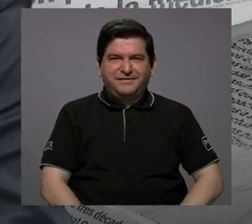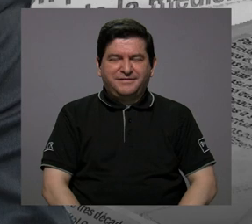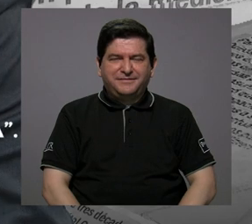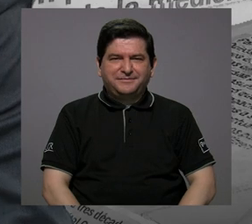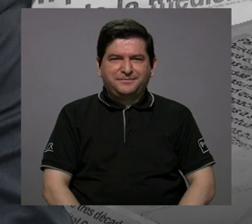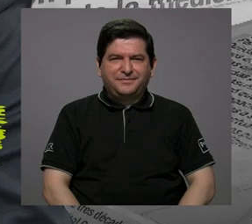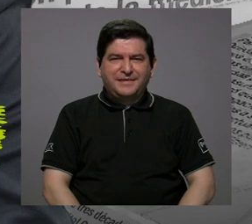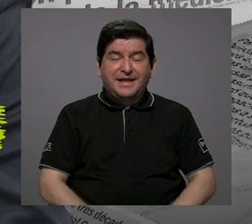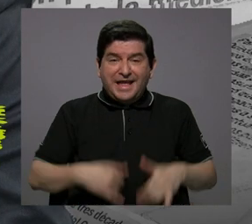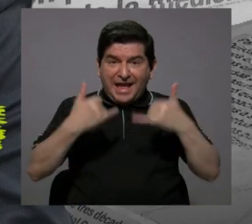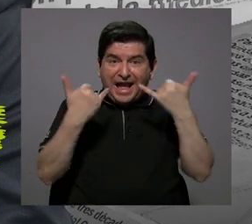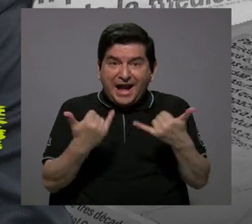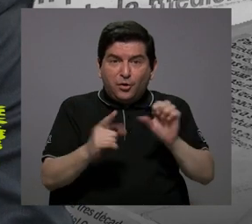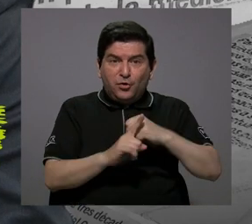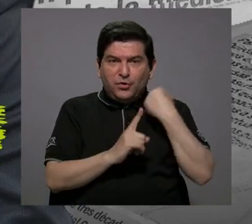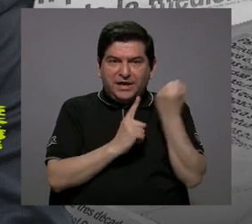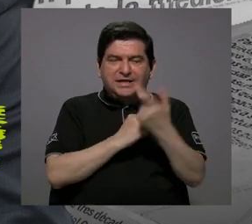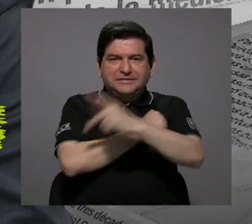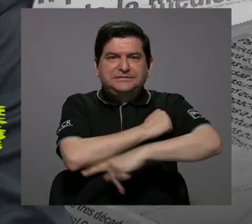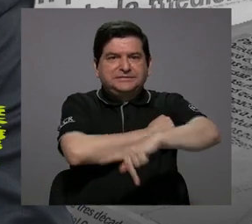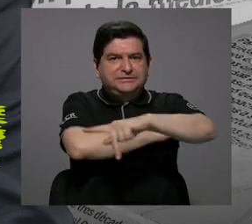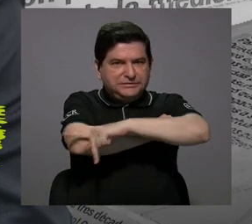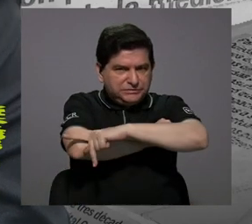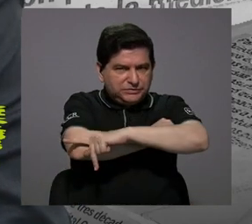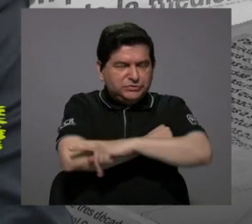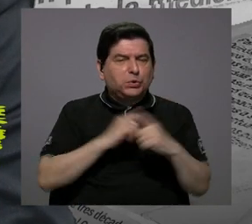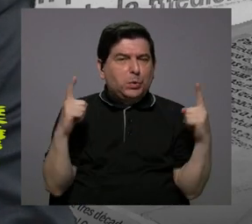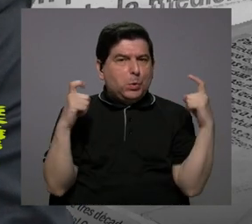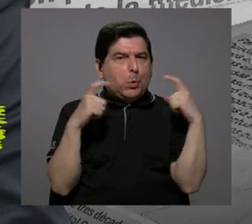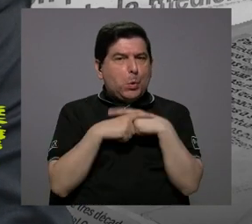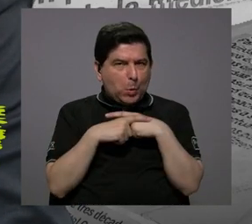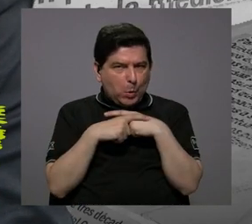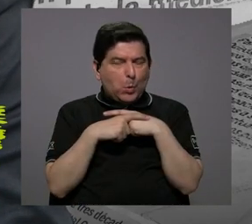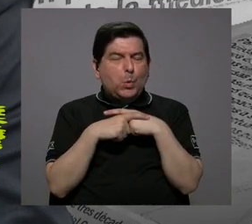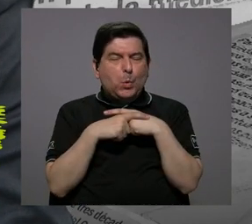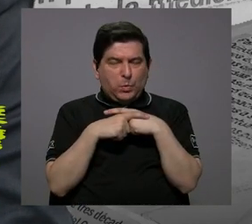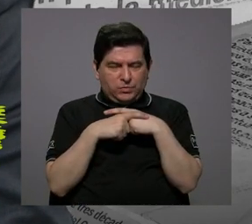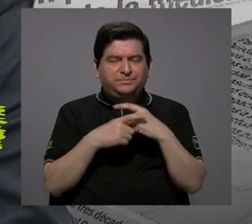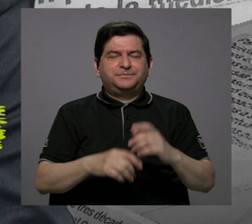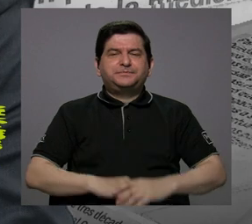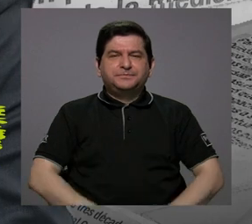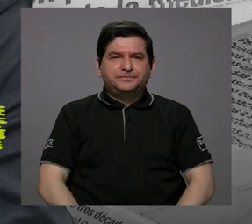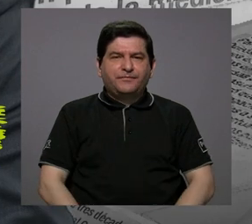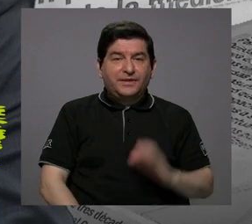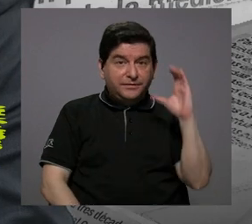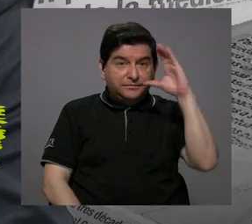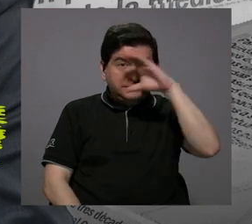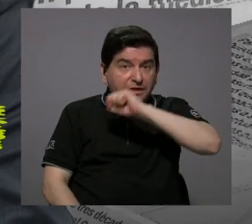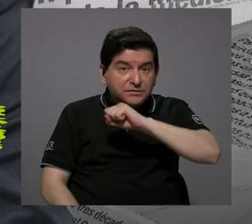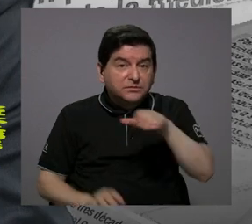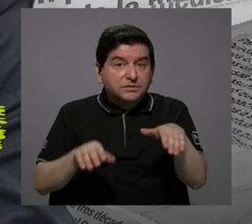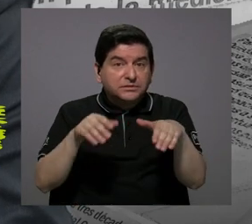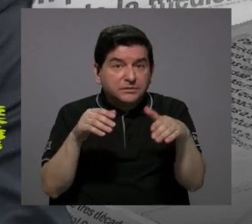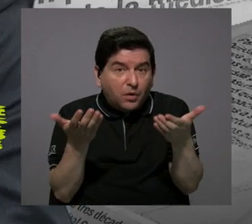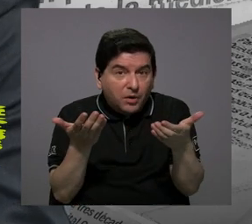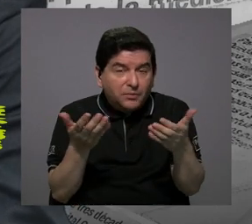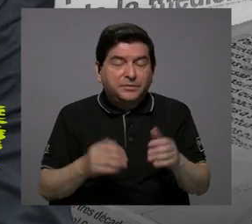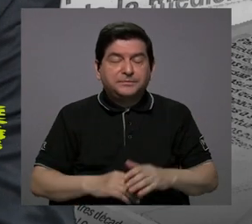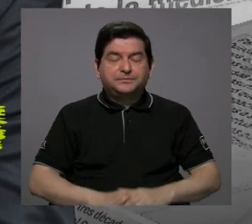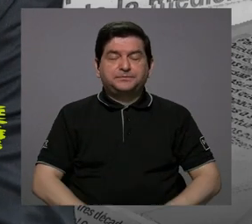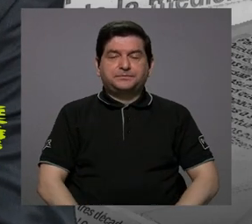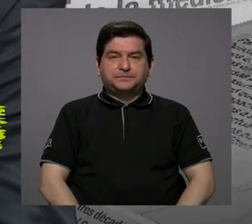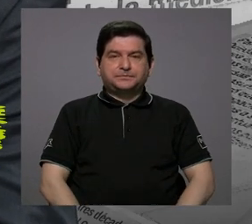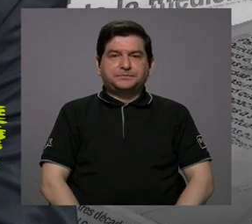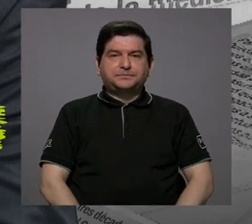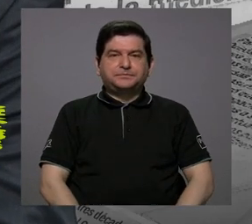tuya Alejandra, que estamos ahorita en una situación país muy complicada, y lo notamos porque, vamos a ver,